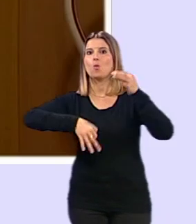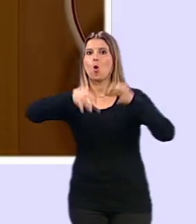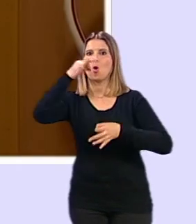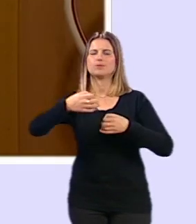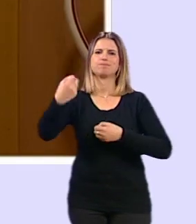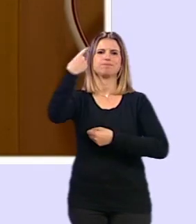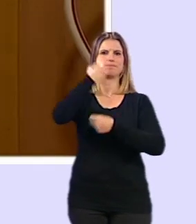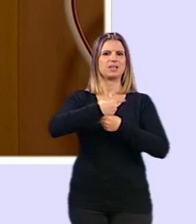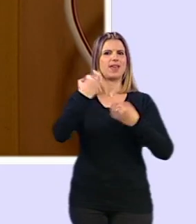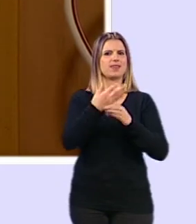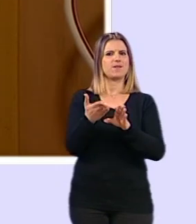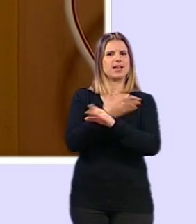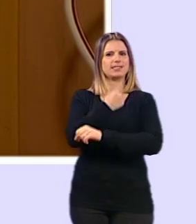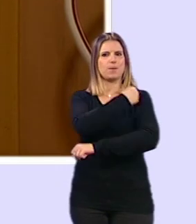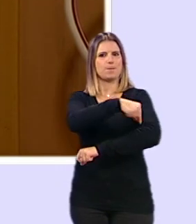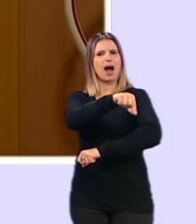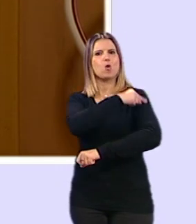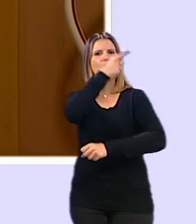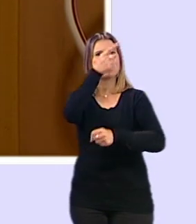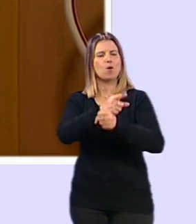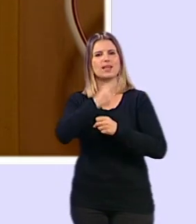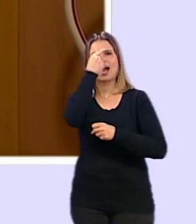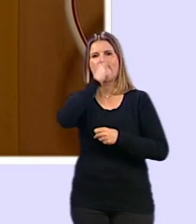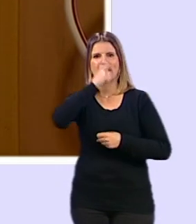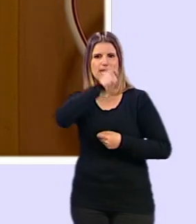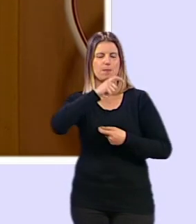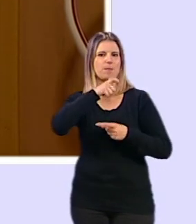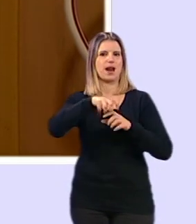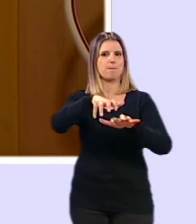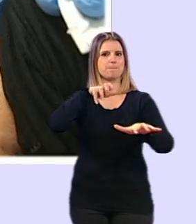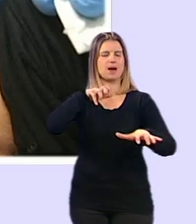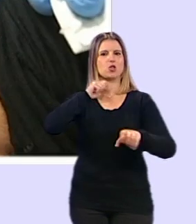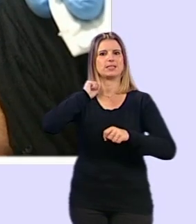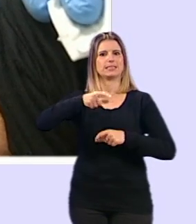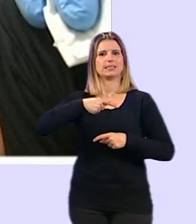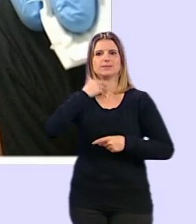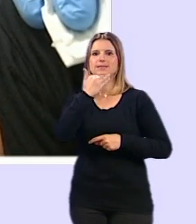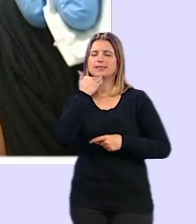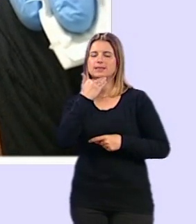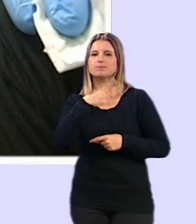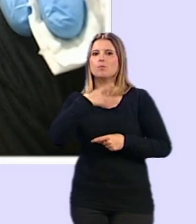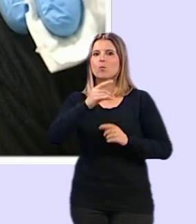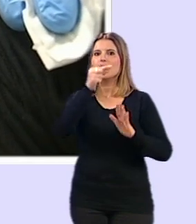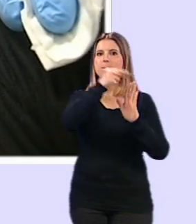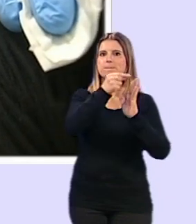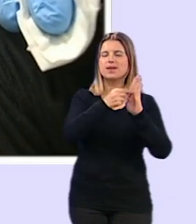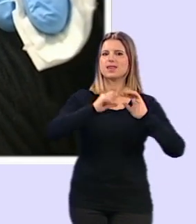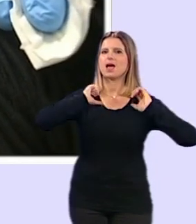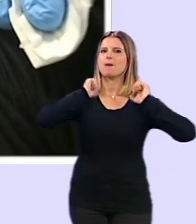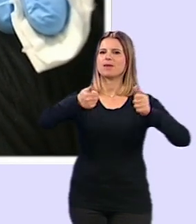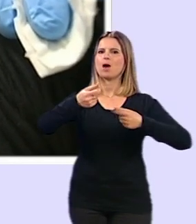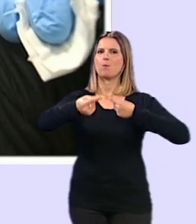obligatoria la vacunación de gripe a la población de riesgo y mayores. También contempla las primeras medidas para comenzar una